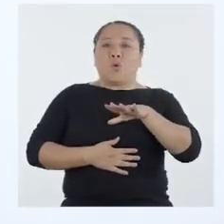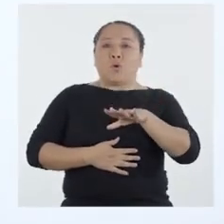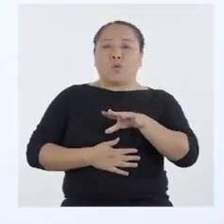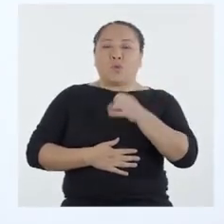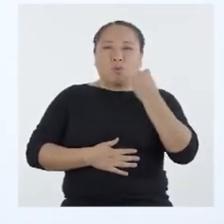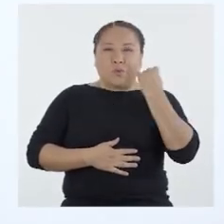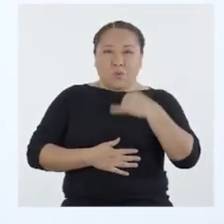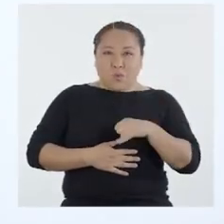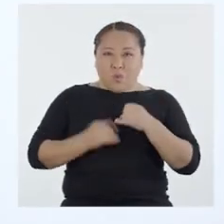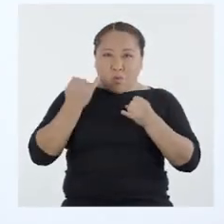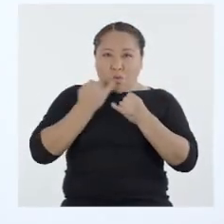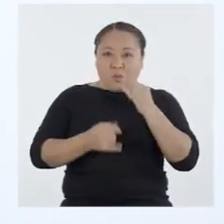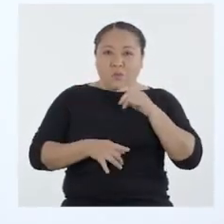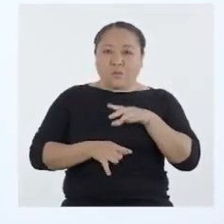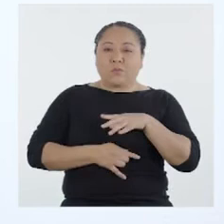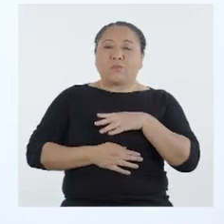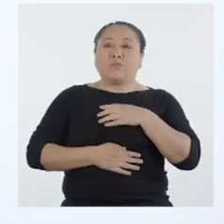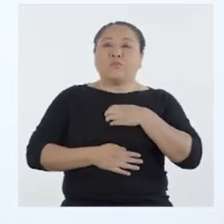Una última vez.